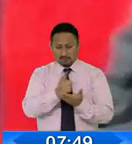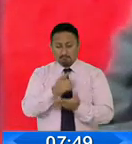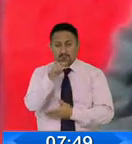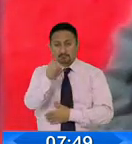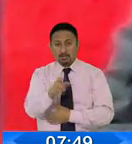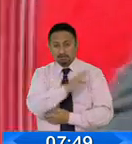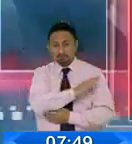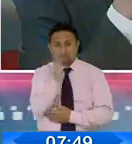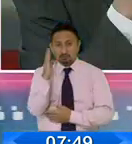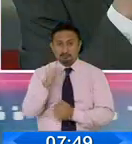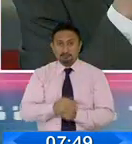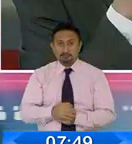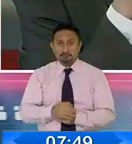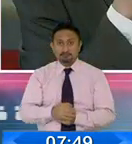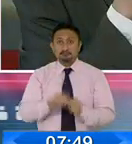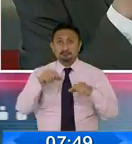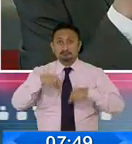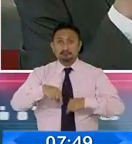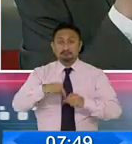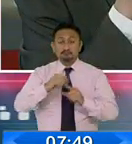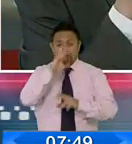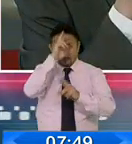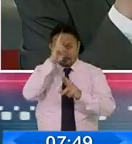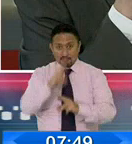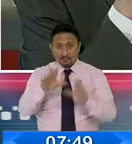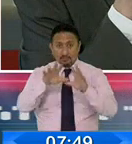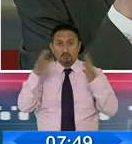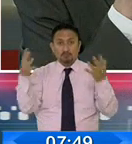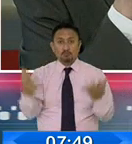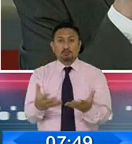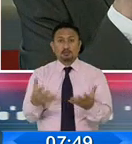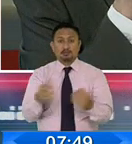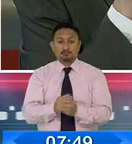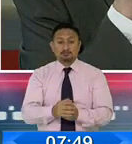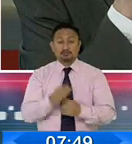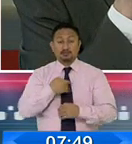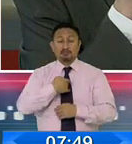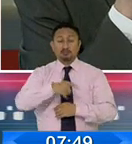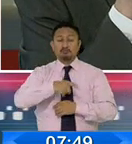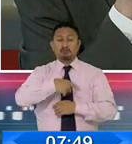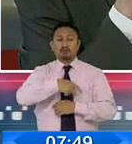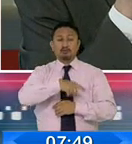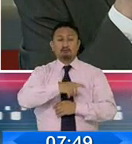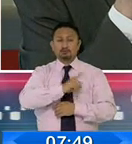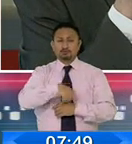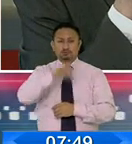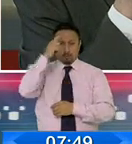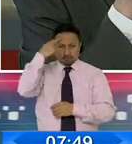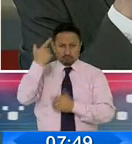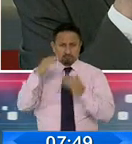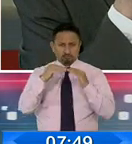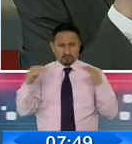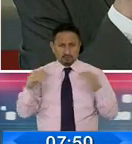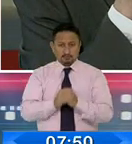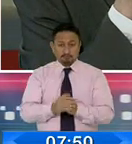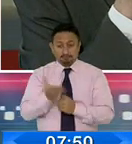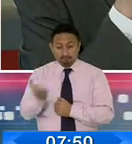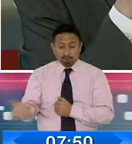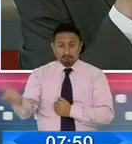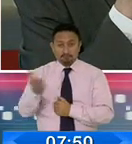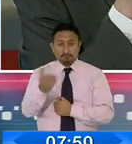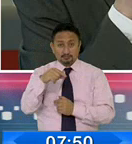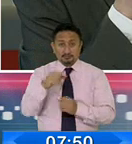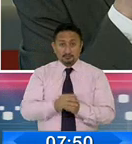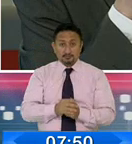el extractivismo por la ecología, sustituir la prepotencia por ser un gobierno demócrata. Vamos por allá y creo que eso es lo que